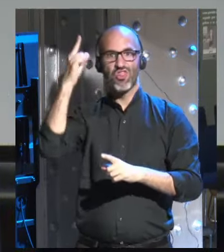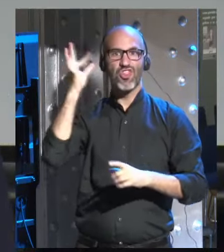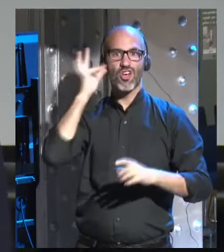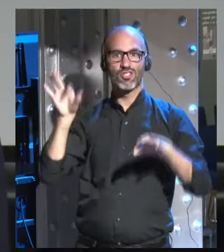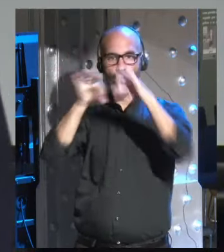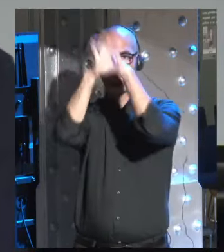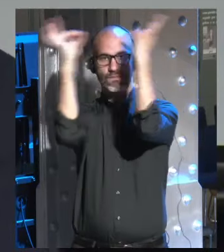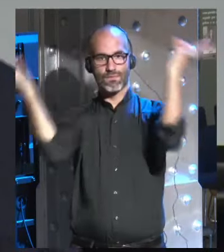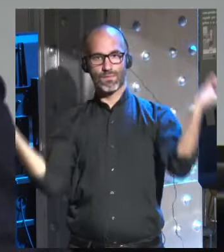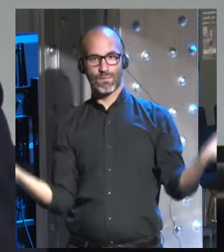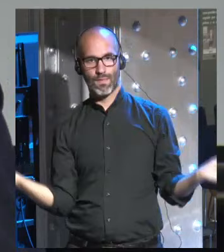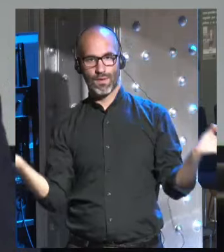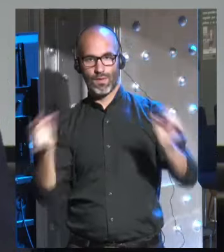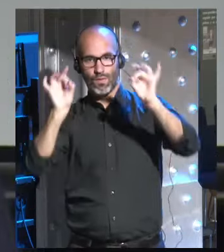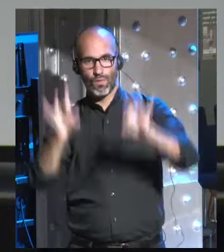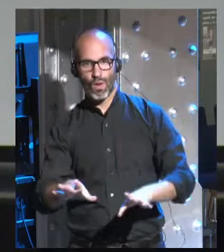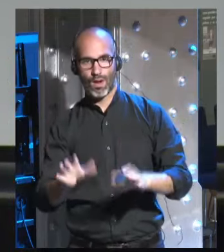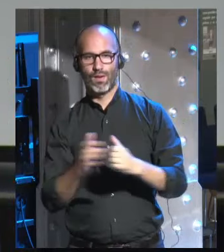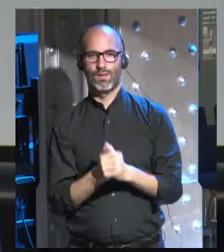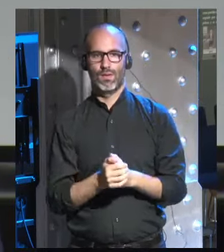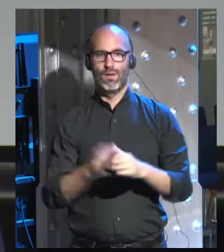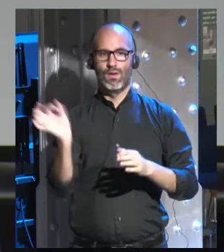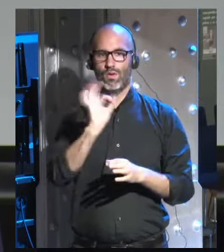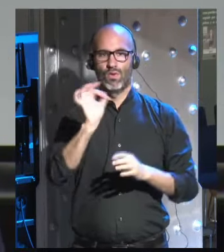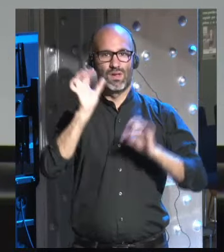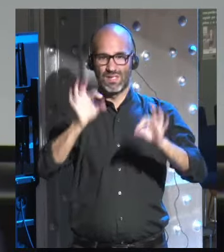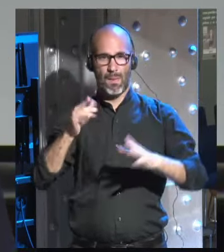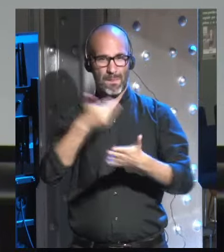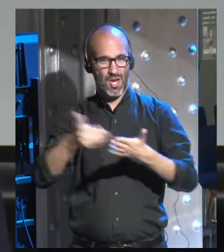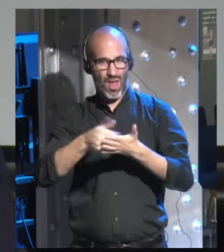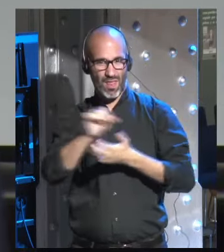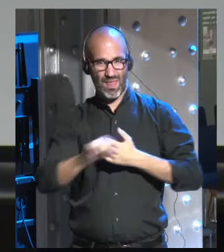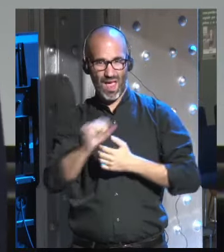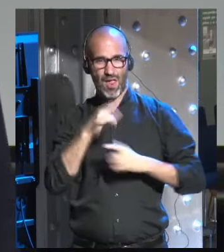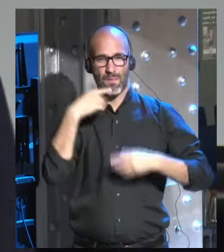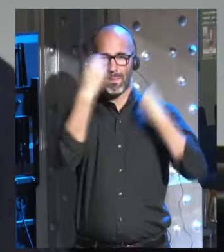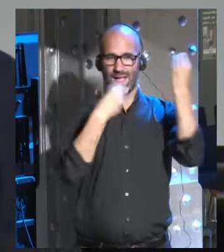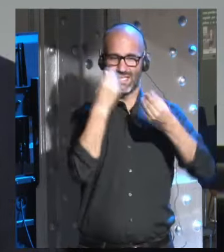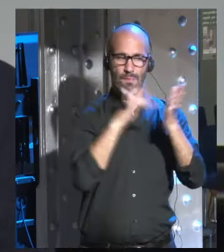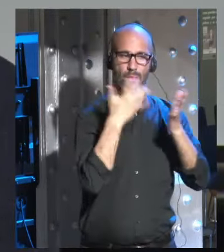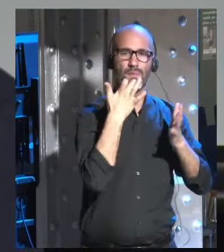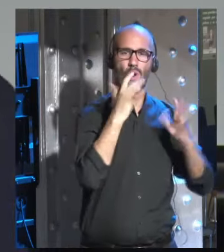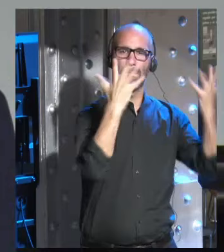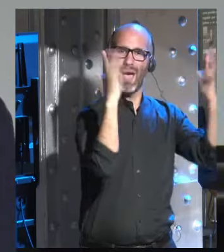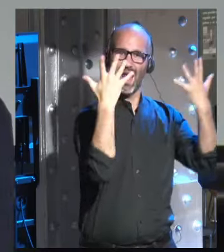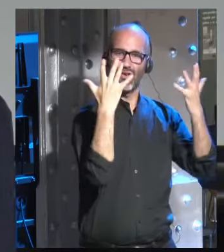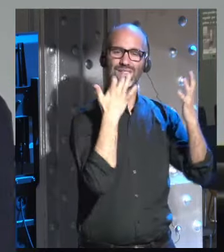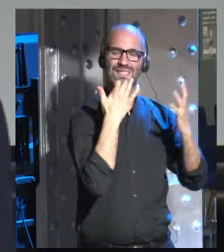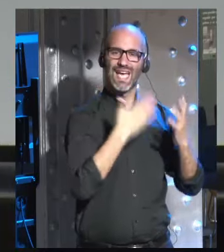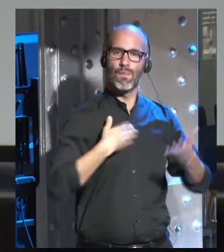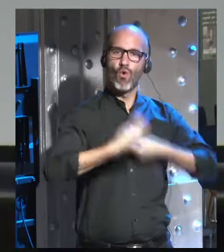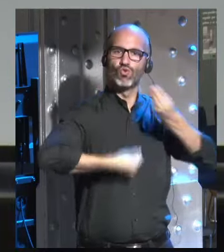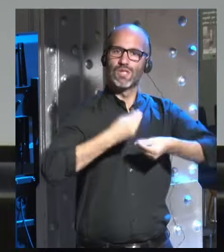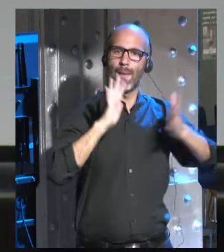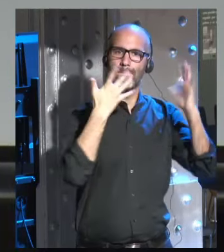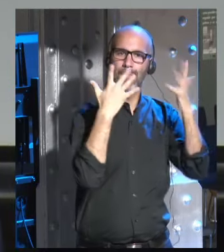manos orgánicas también estamos habituados a la idea y eso ha sido así durante millones de años de que si queremos utilizar las manos las manos